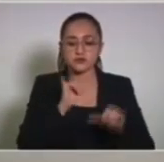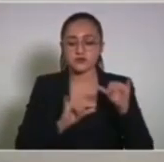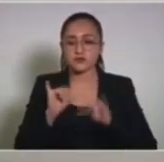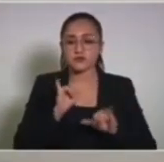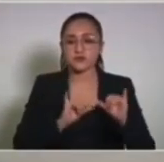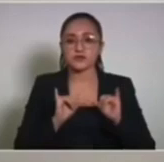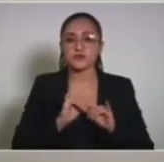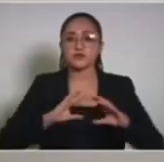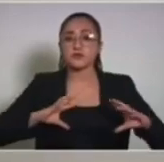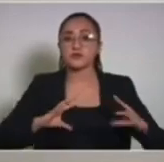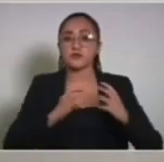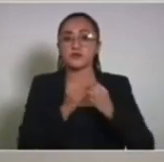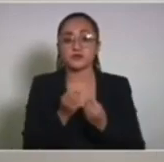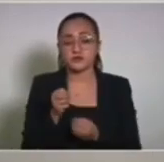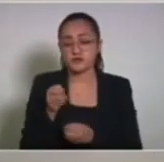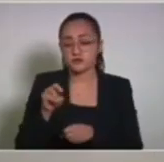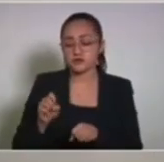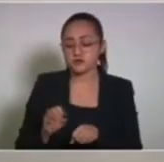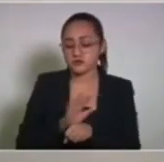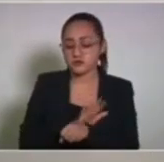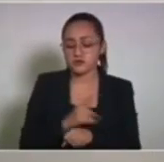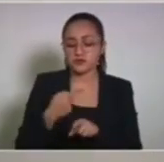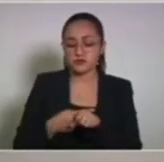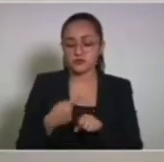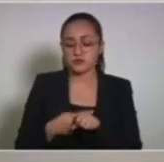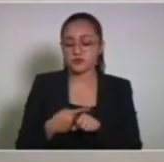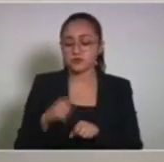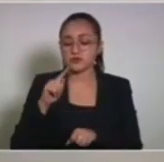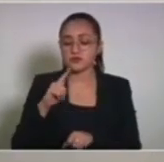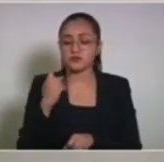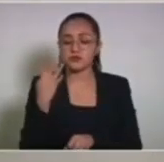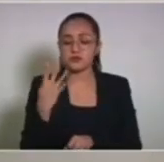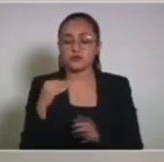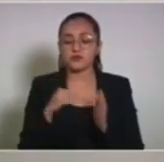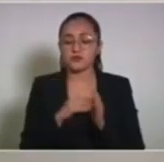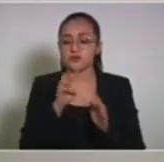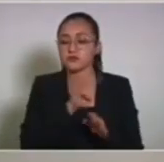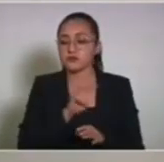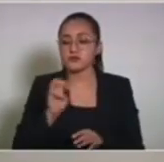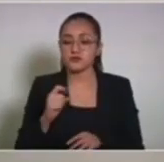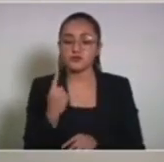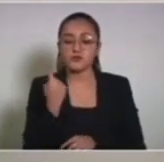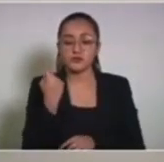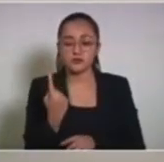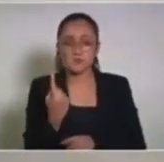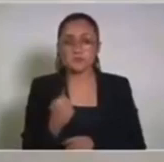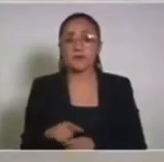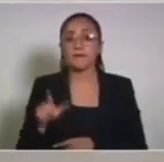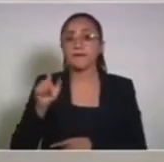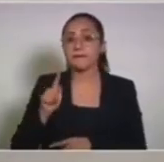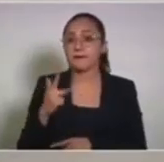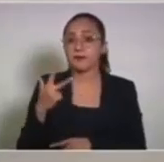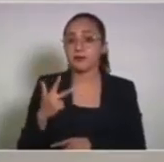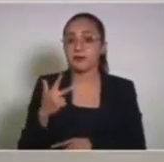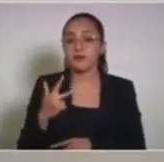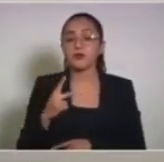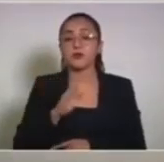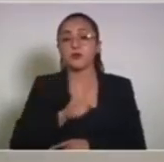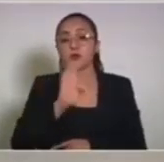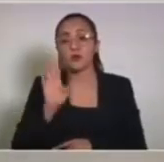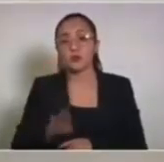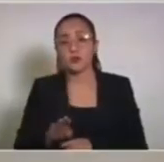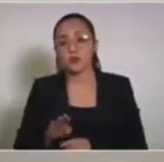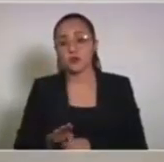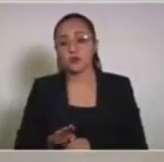procesadas con un acumulado de casos positivos de 74 mil 301 78 casos